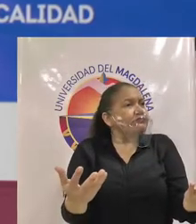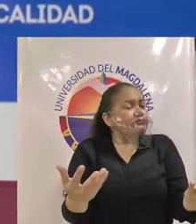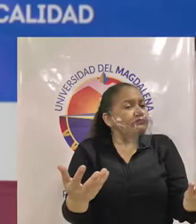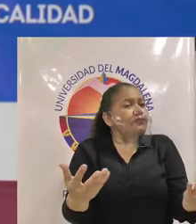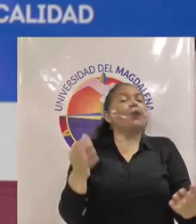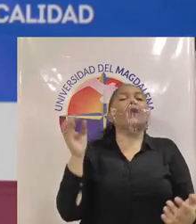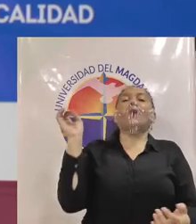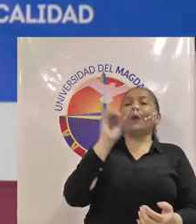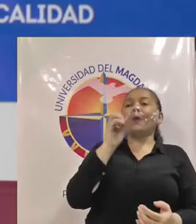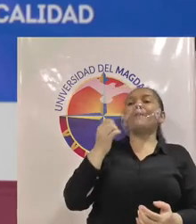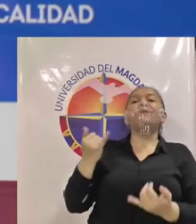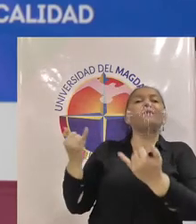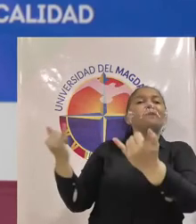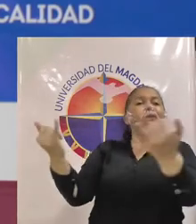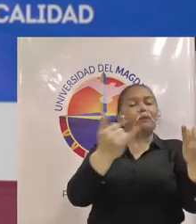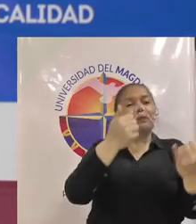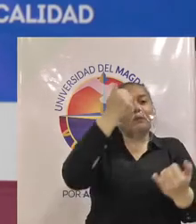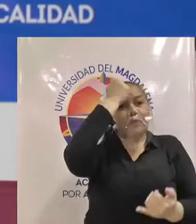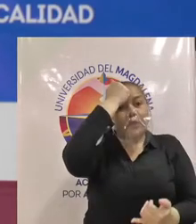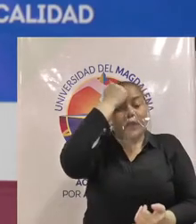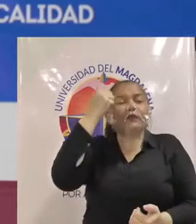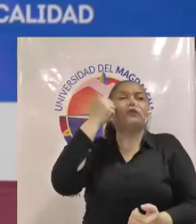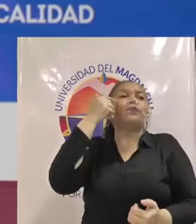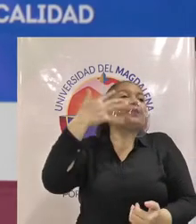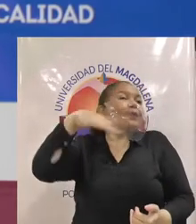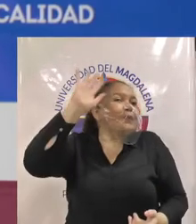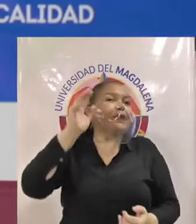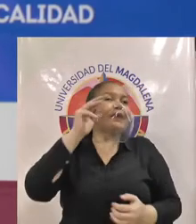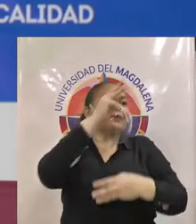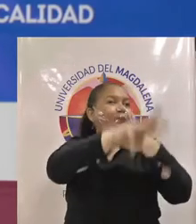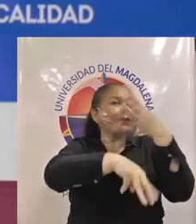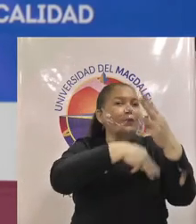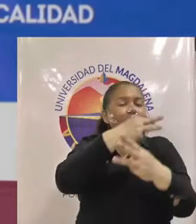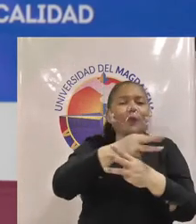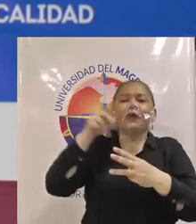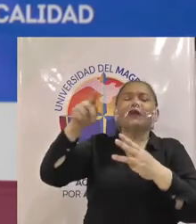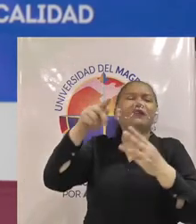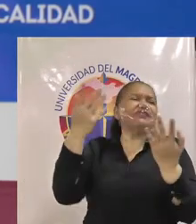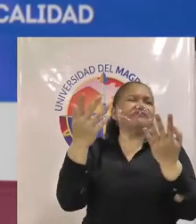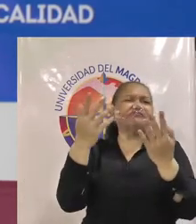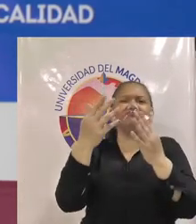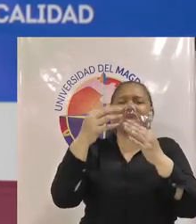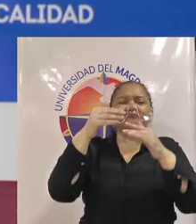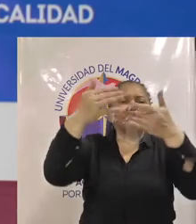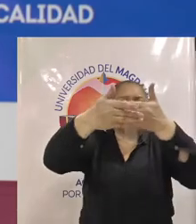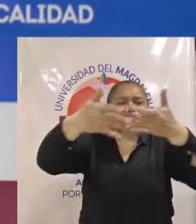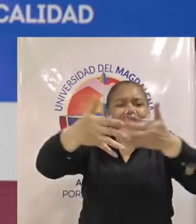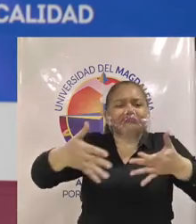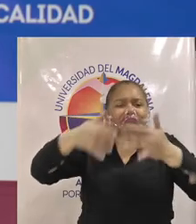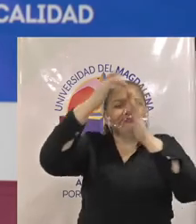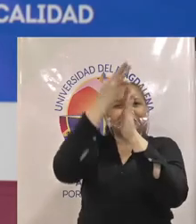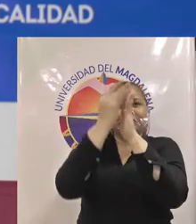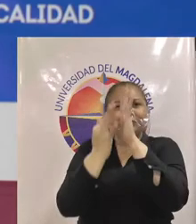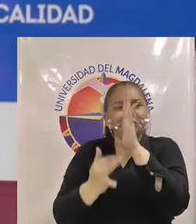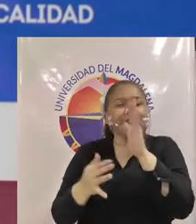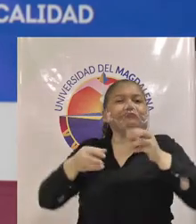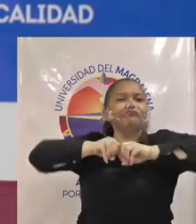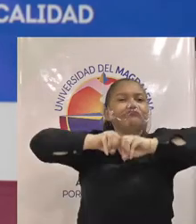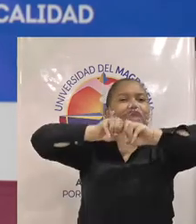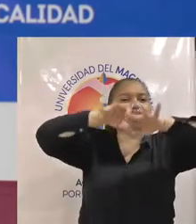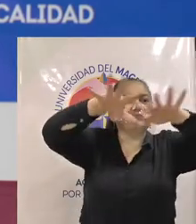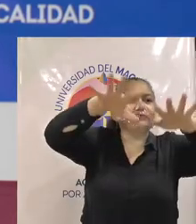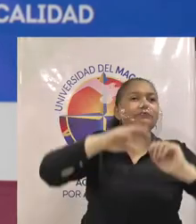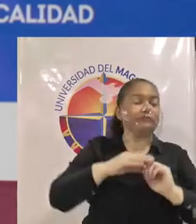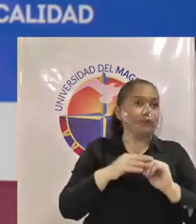que son reconocidos a nivel mundial por su publicación tienen los índices H por el